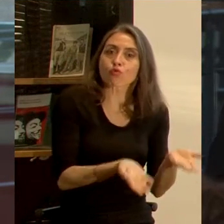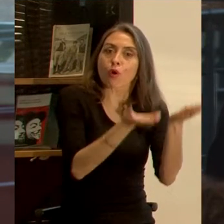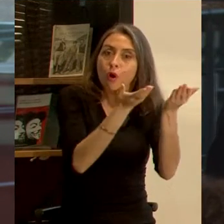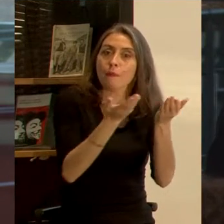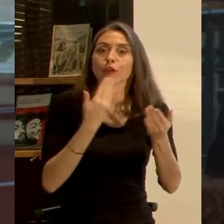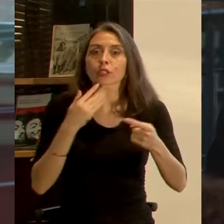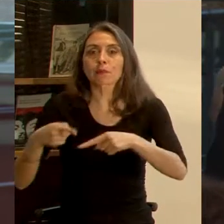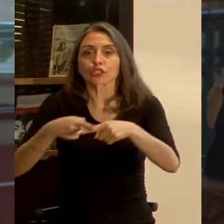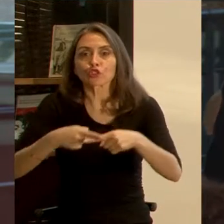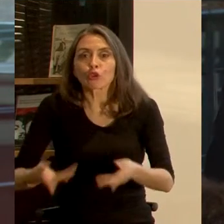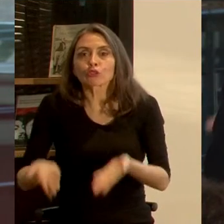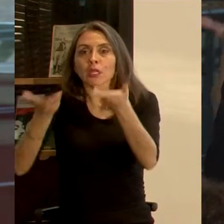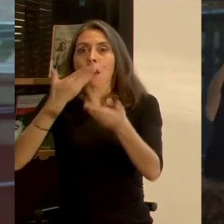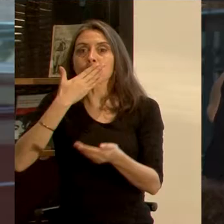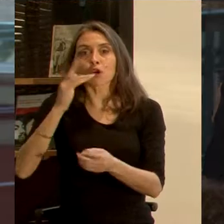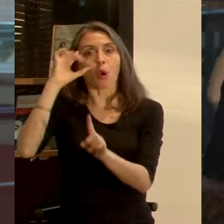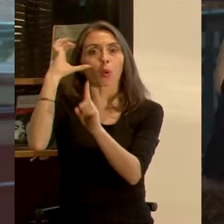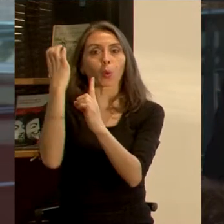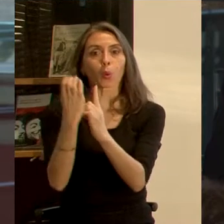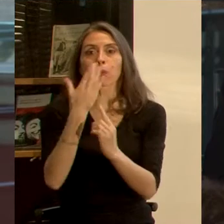como lo social y cultural.